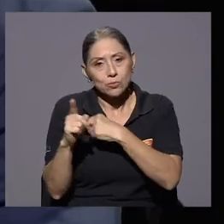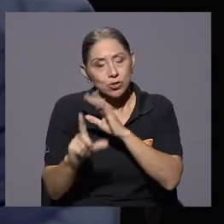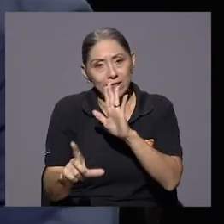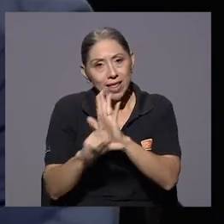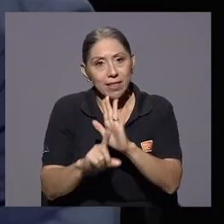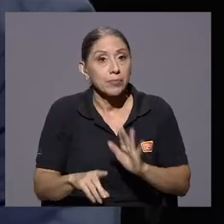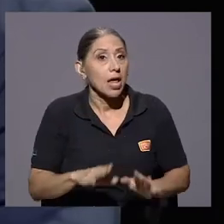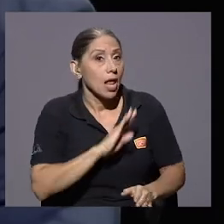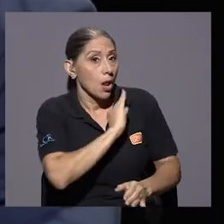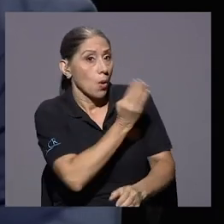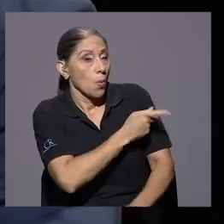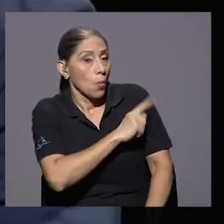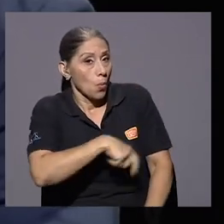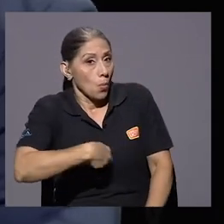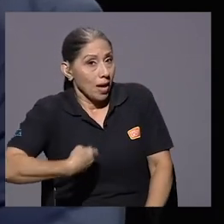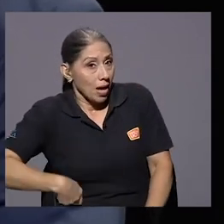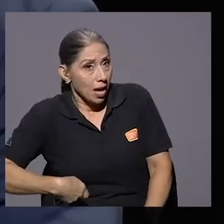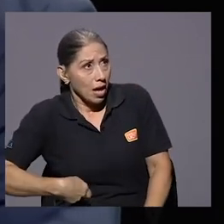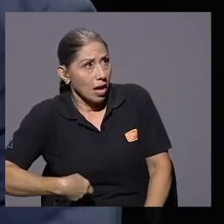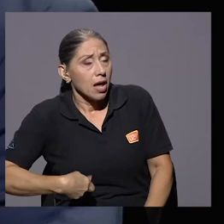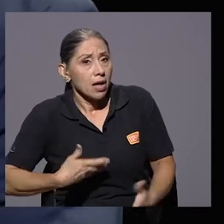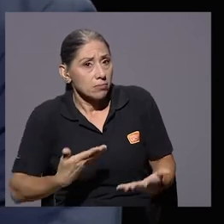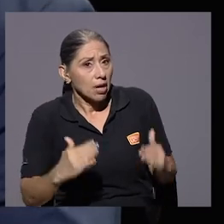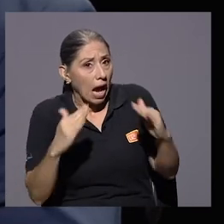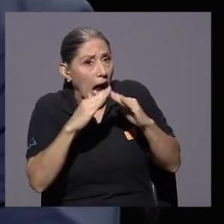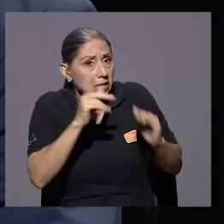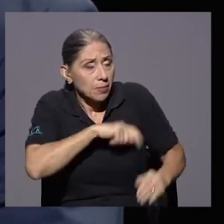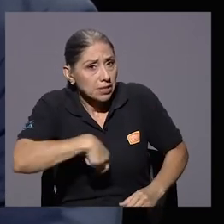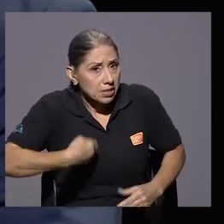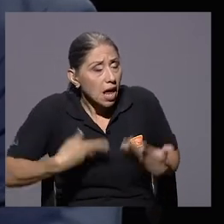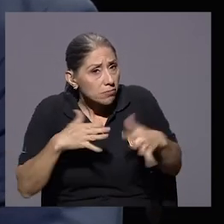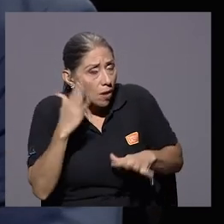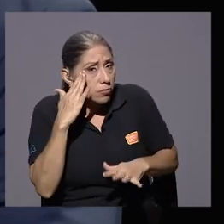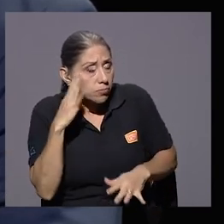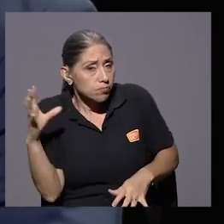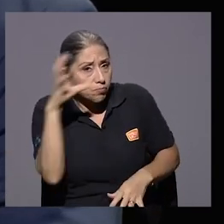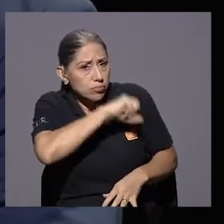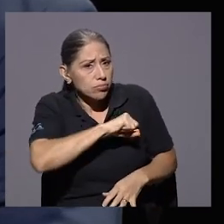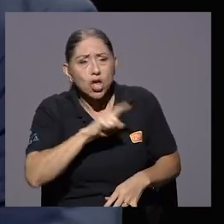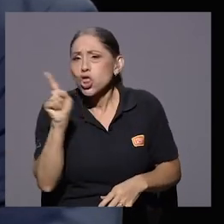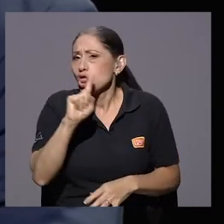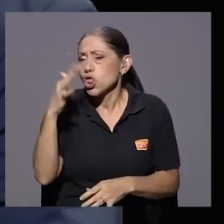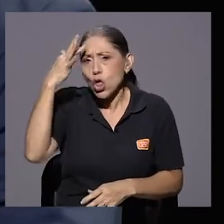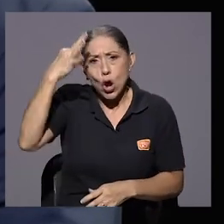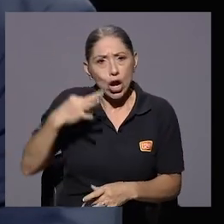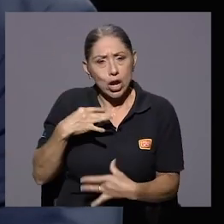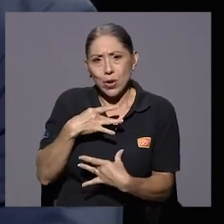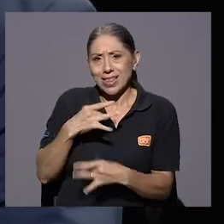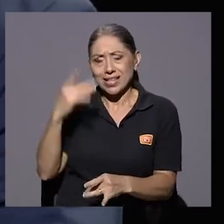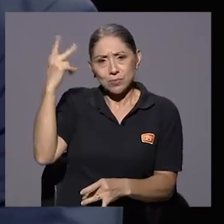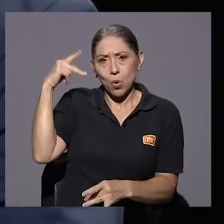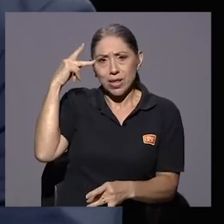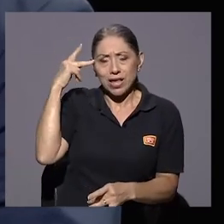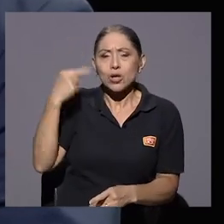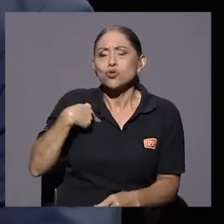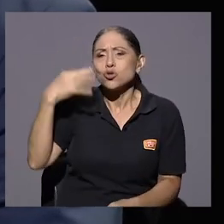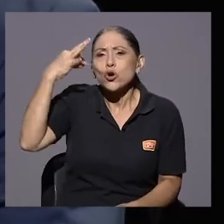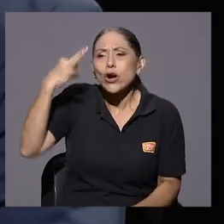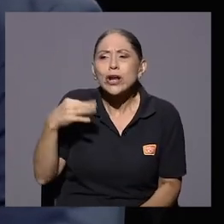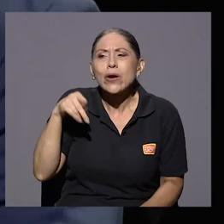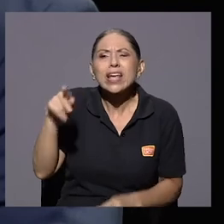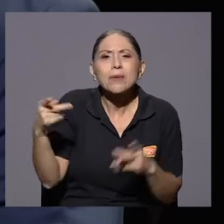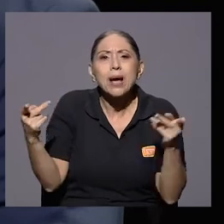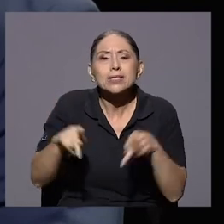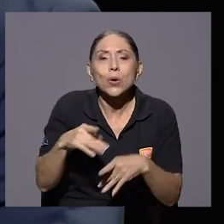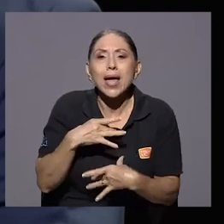Me refiero a Casa Presidencial específicamente. No creo que existiera un interés político, a mí me parece que aquí lo que se despertó fue un interés económico,